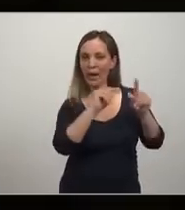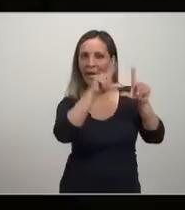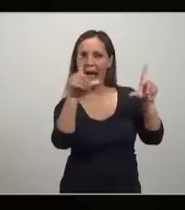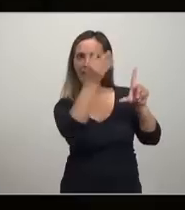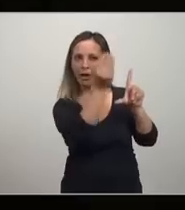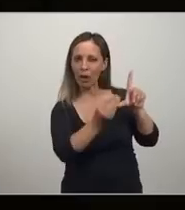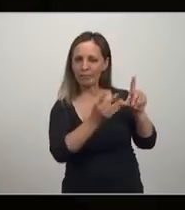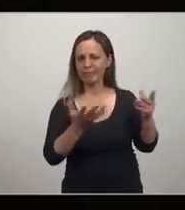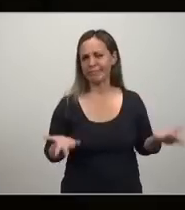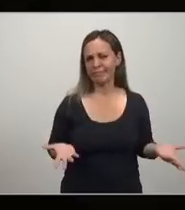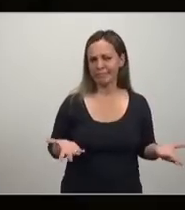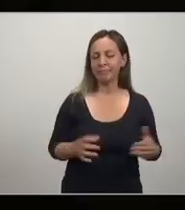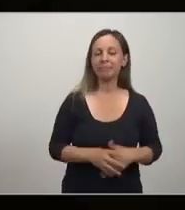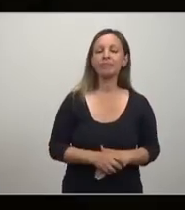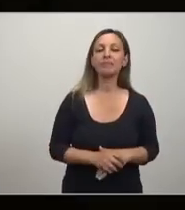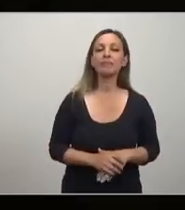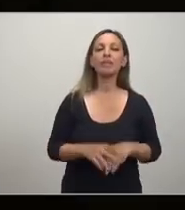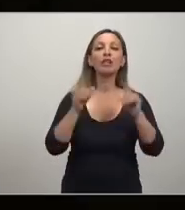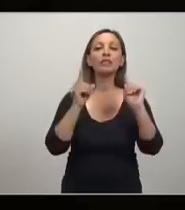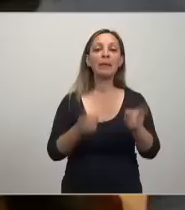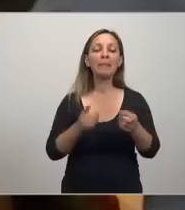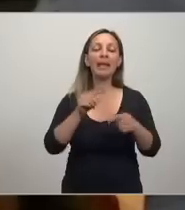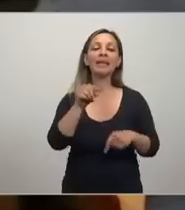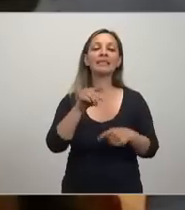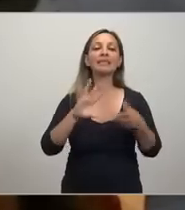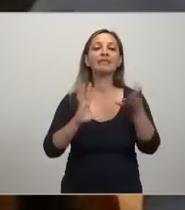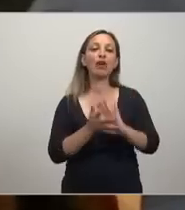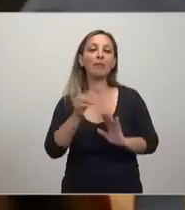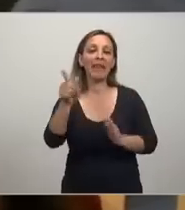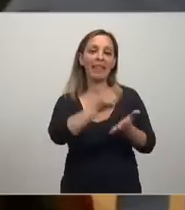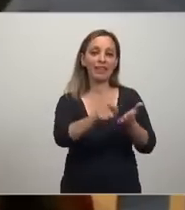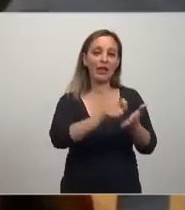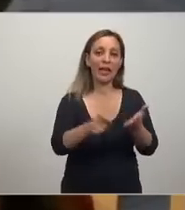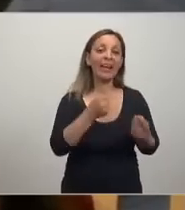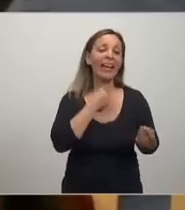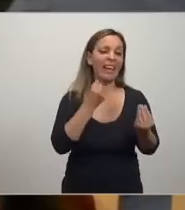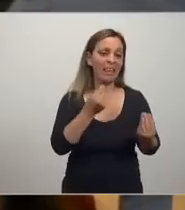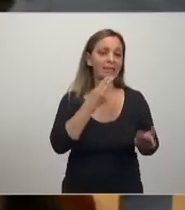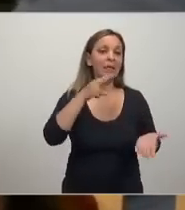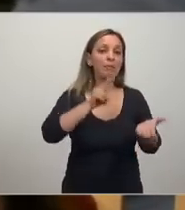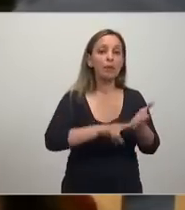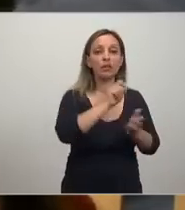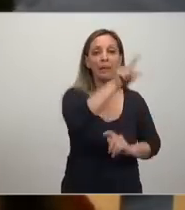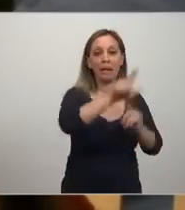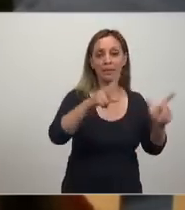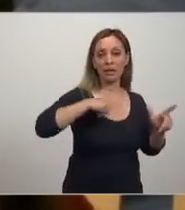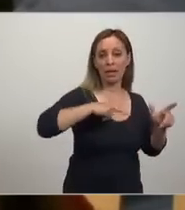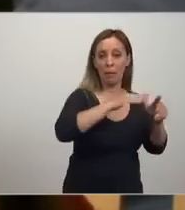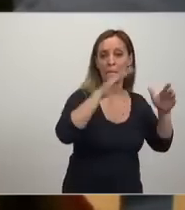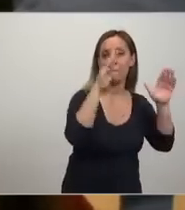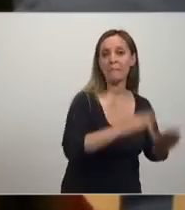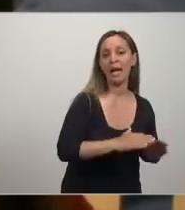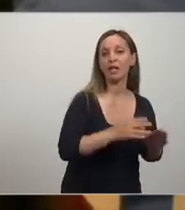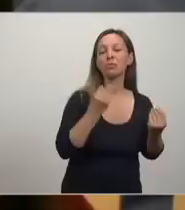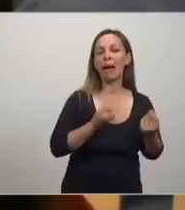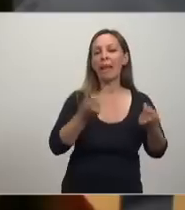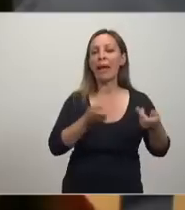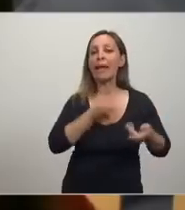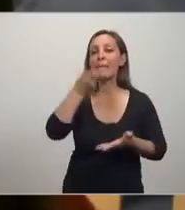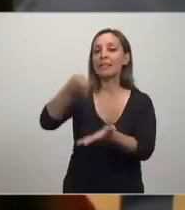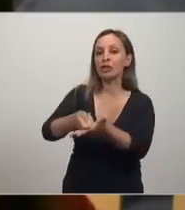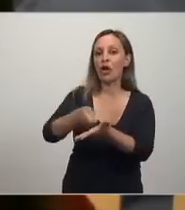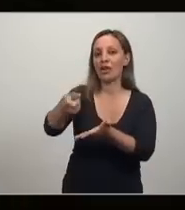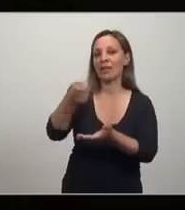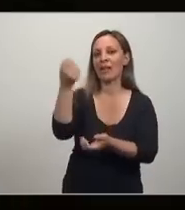popularizaron el efecto goteo o trickle down. Esto es reducir los impuestos a los ricos para así generar ahorro, inversión y crecimiento económico que